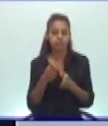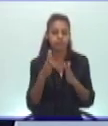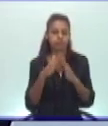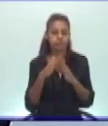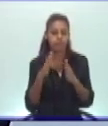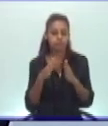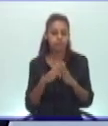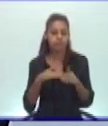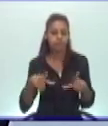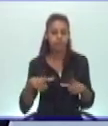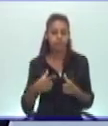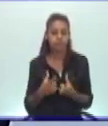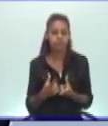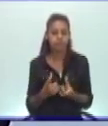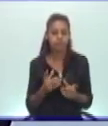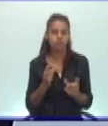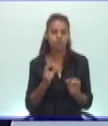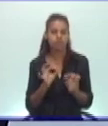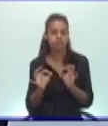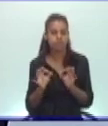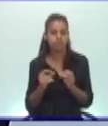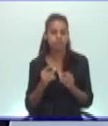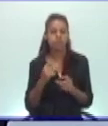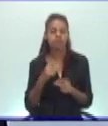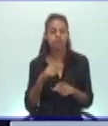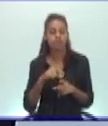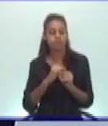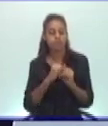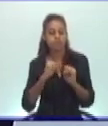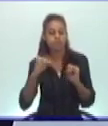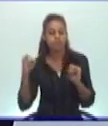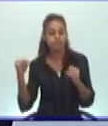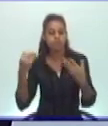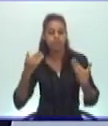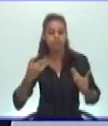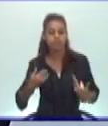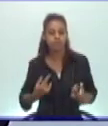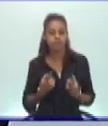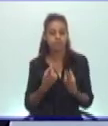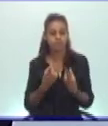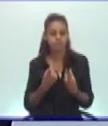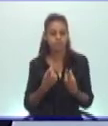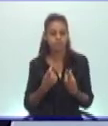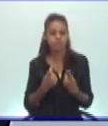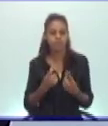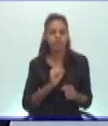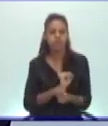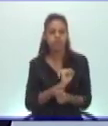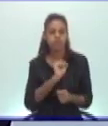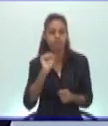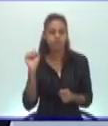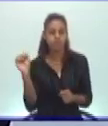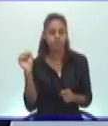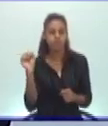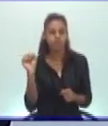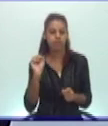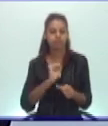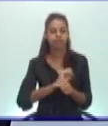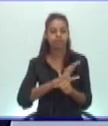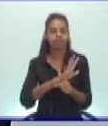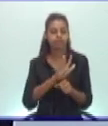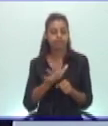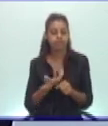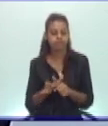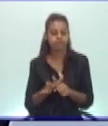cumpliendo con las medidas sanitarias, cumpliendo con el distanciamiento físico necesario para seguirle ganando la batalla a esta pandemia que hoy nos